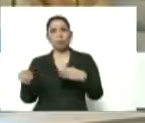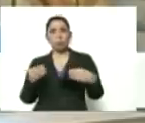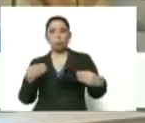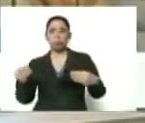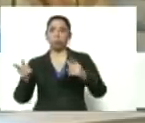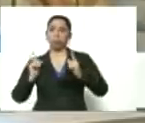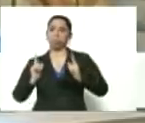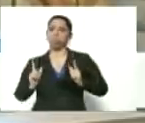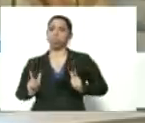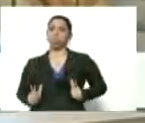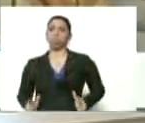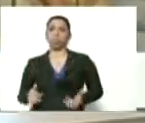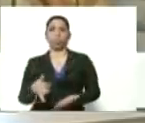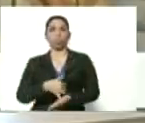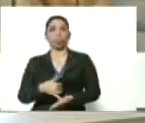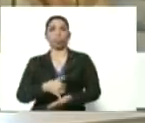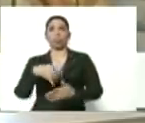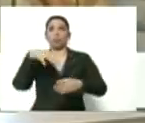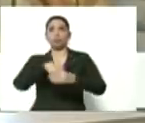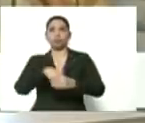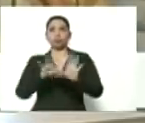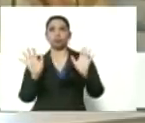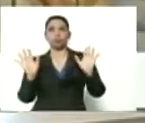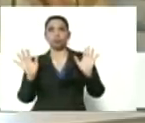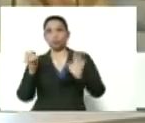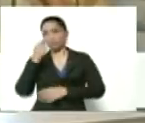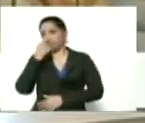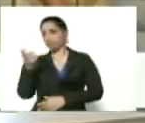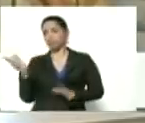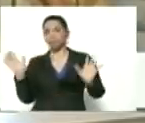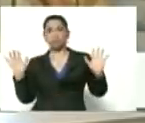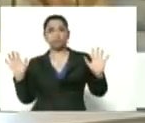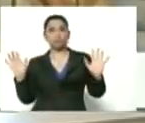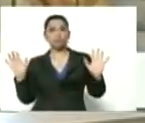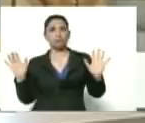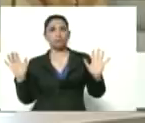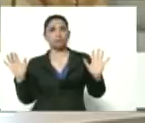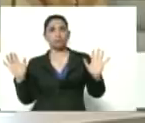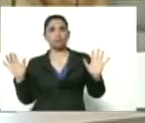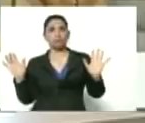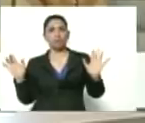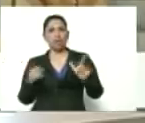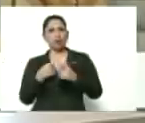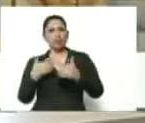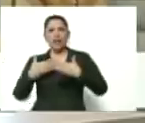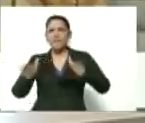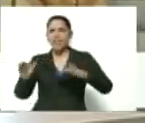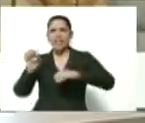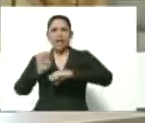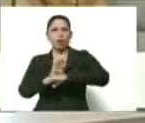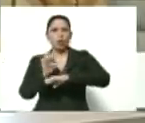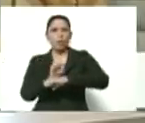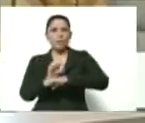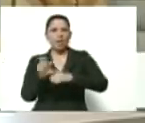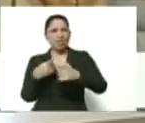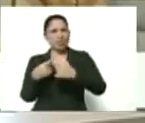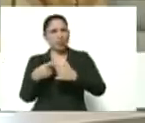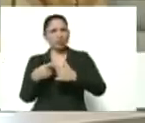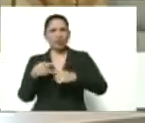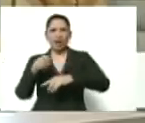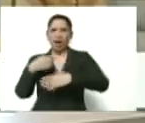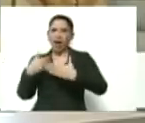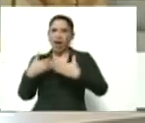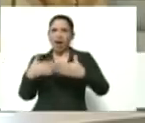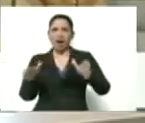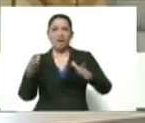están relajando la cuarentena. Y dicen, vamos a abrir la economía. Y entonces abran, y abren